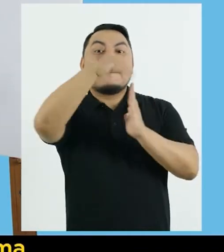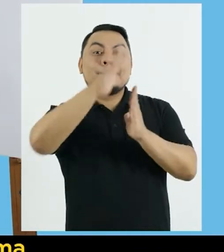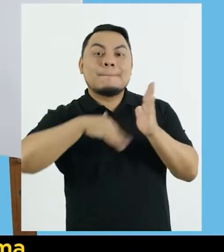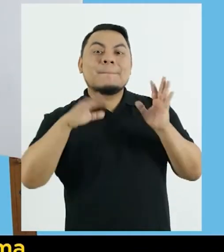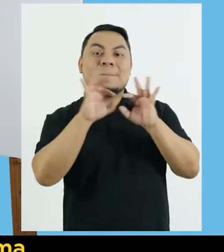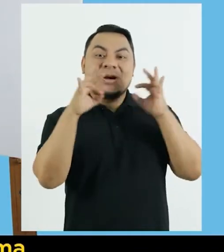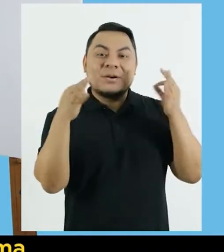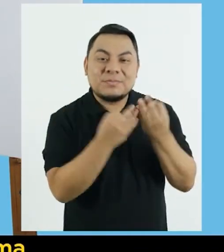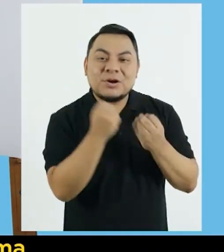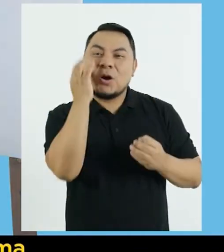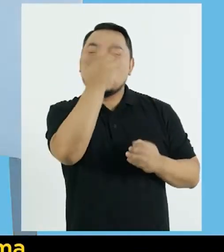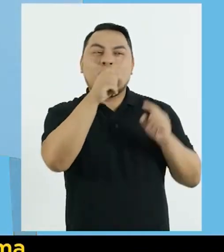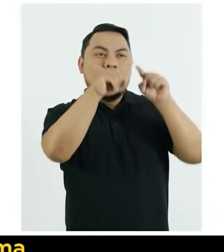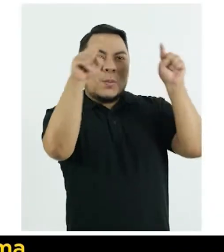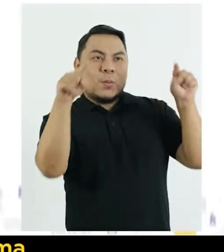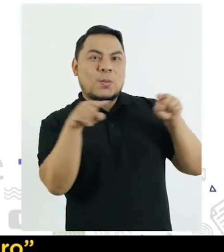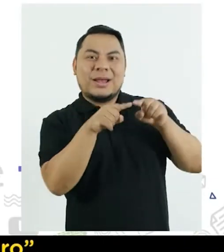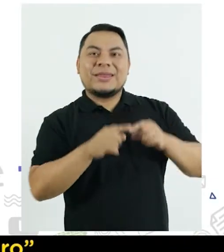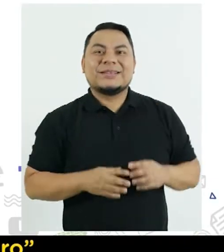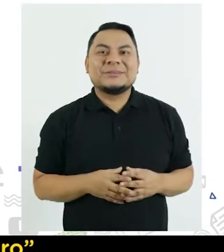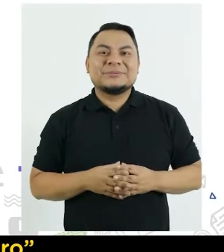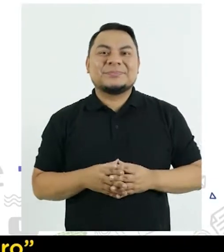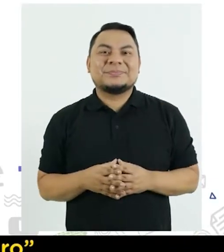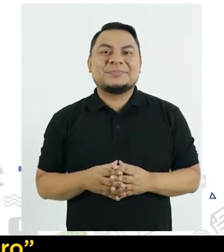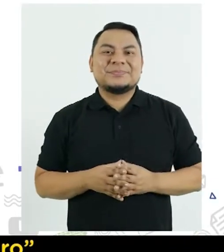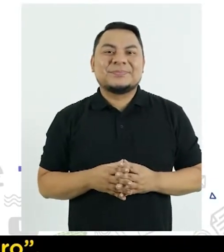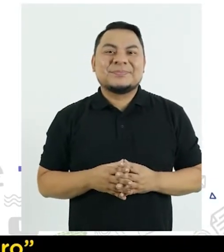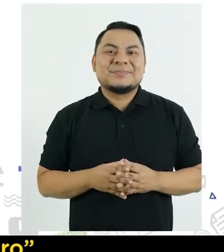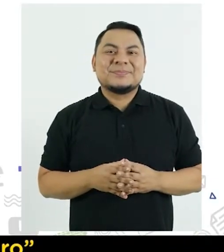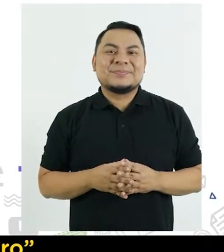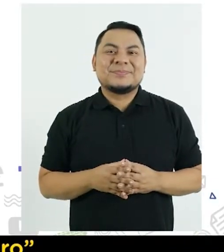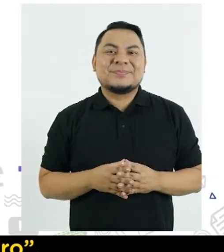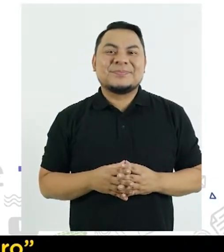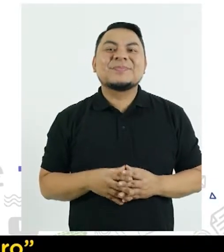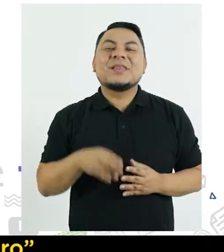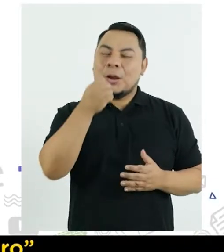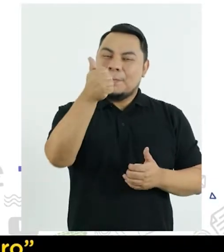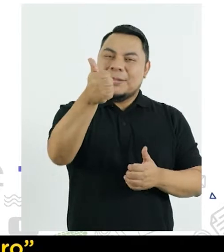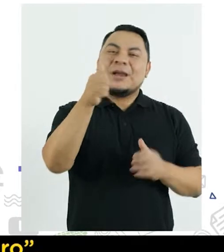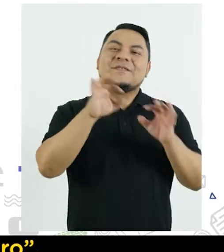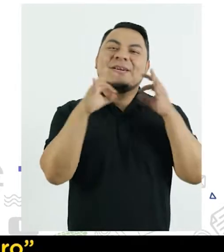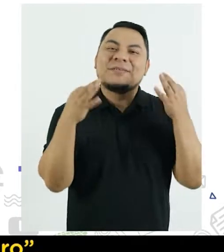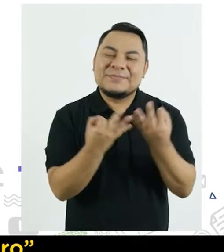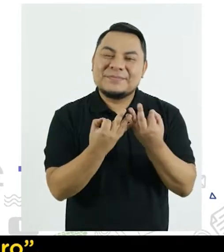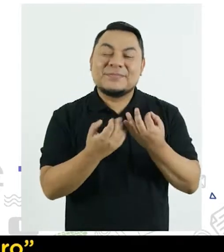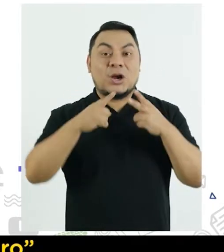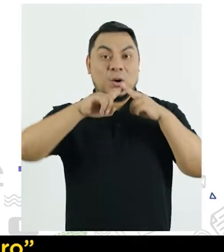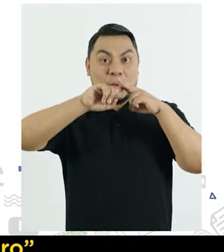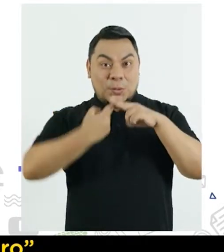de hoy se llama Pinto a mi familia en un lindo cuadro